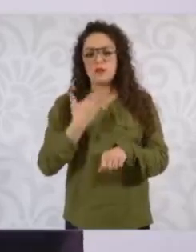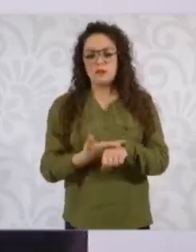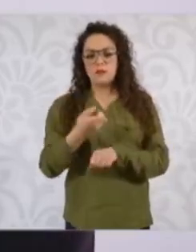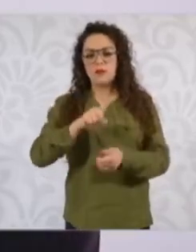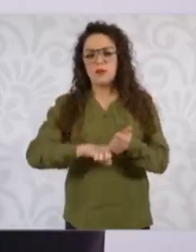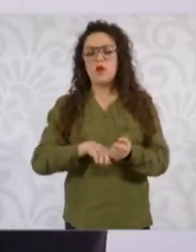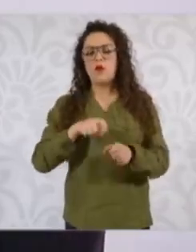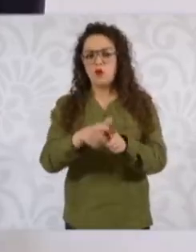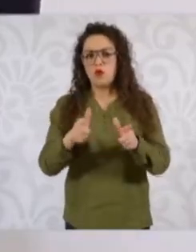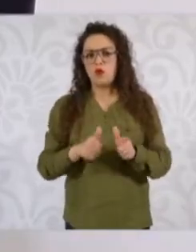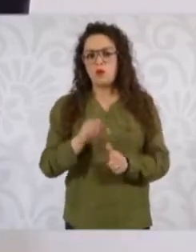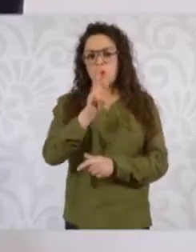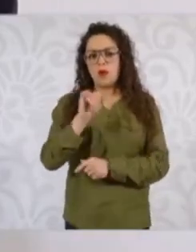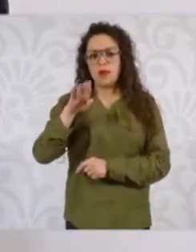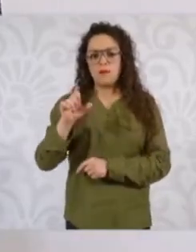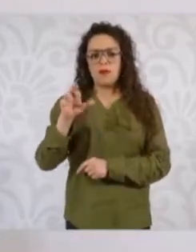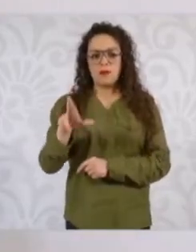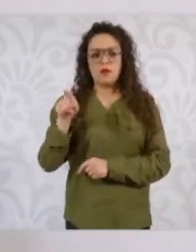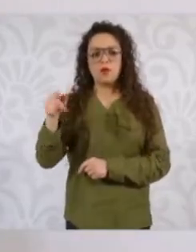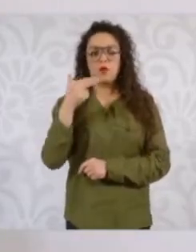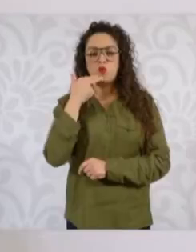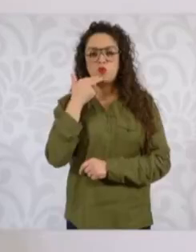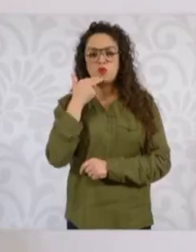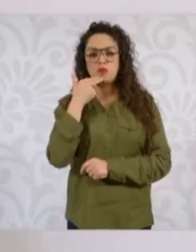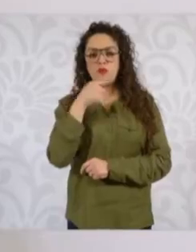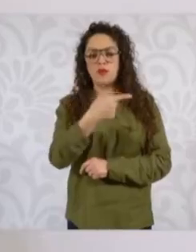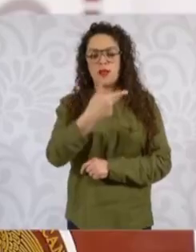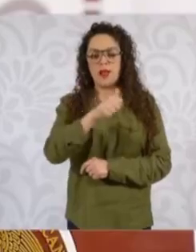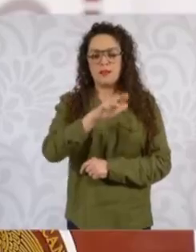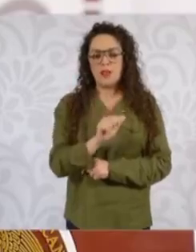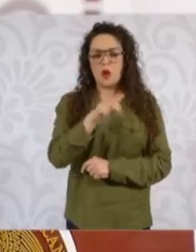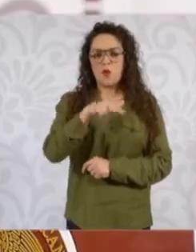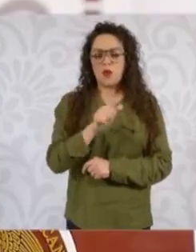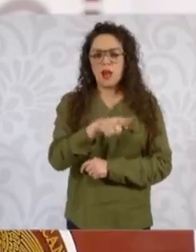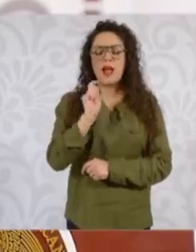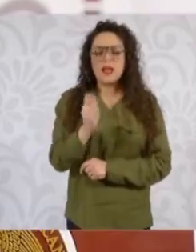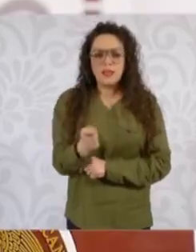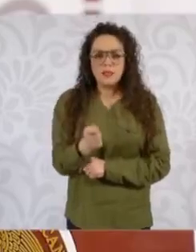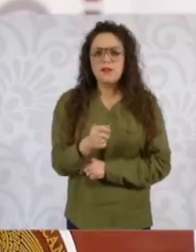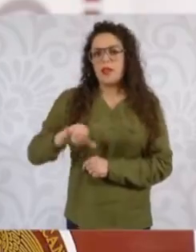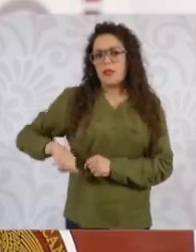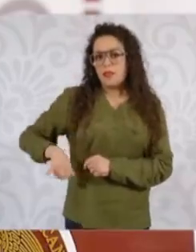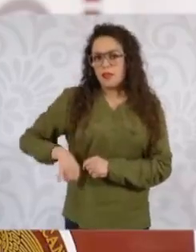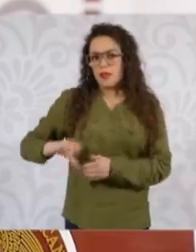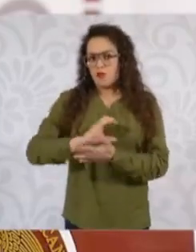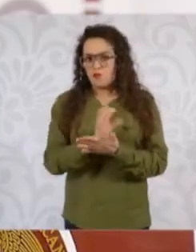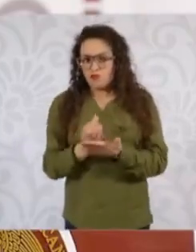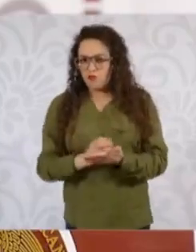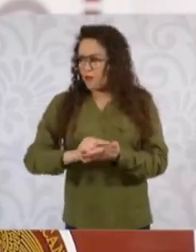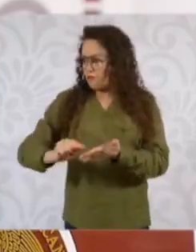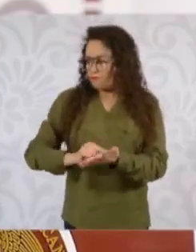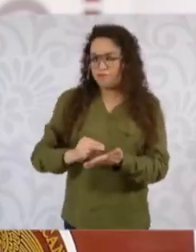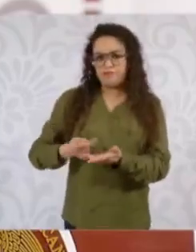Weinberg, que fue el que utilizó García Luna para poder conseguir los contratos. Primero